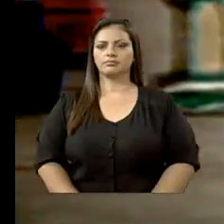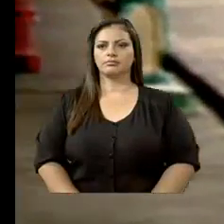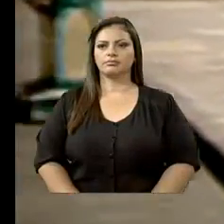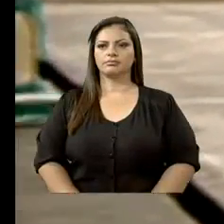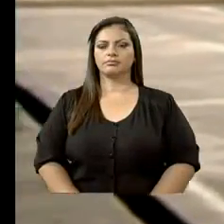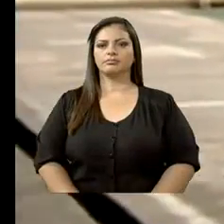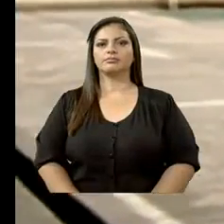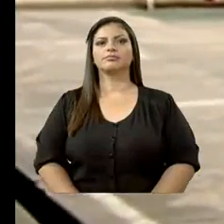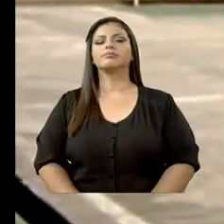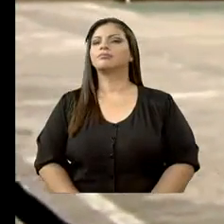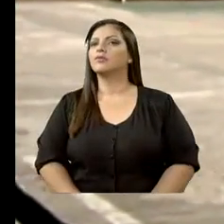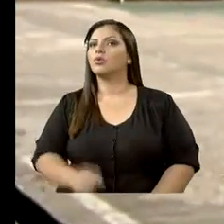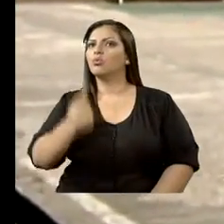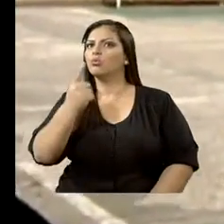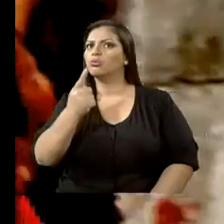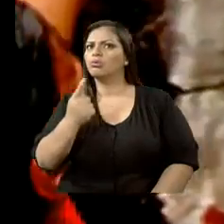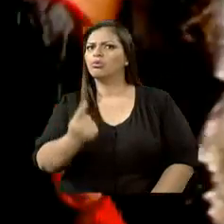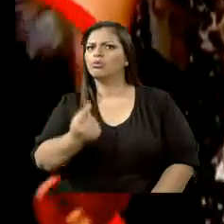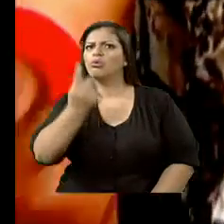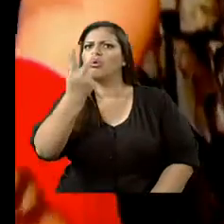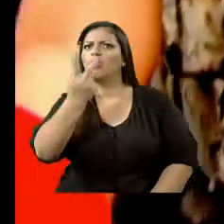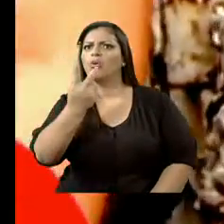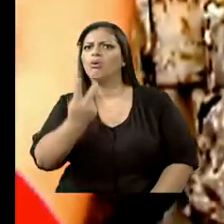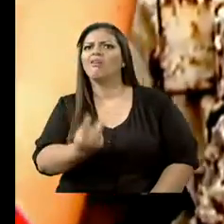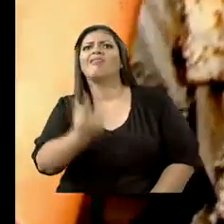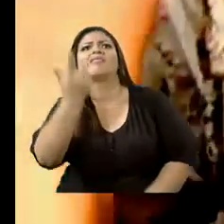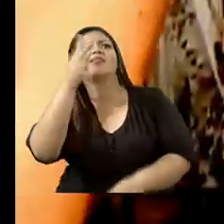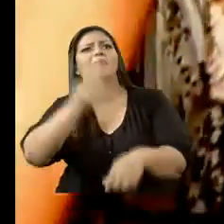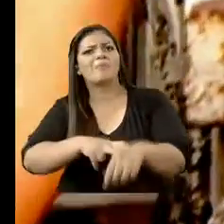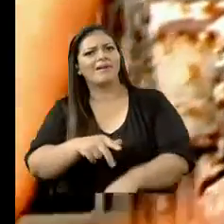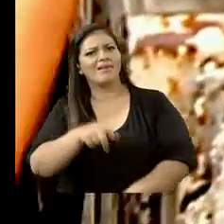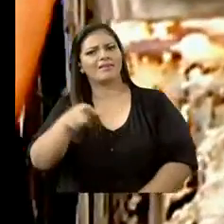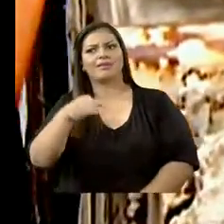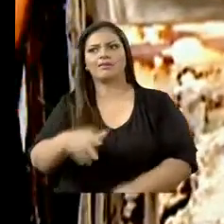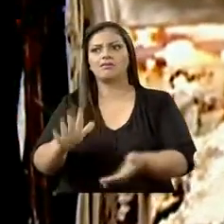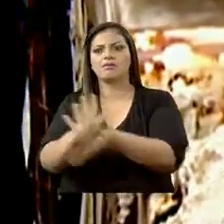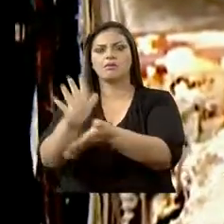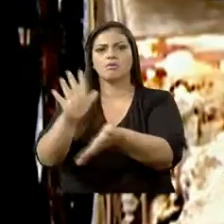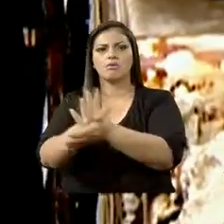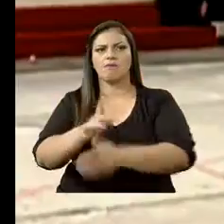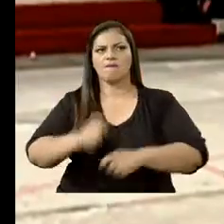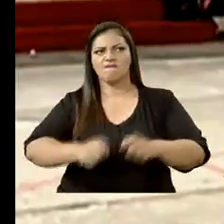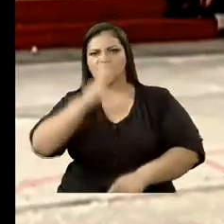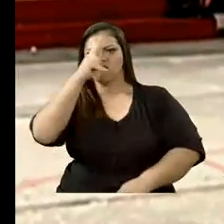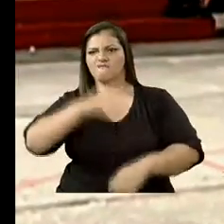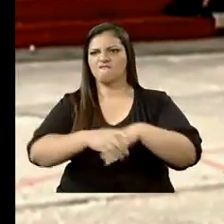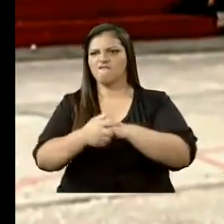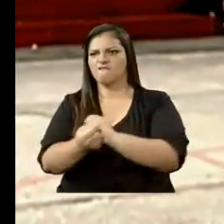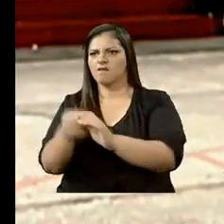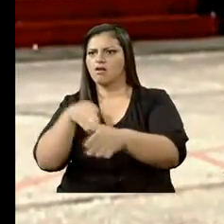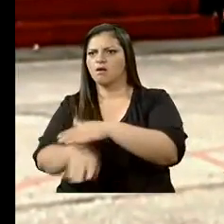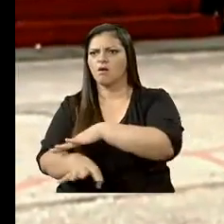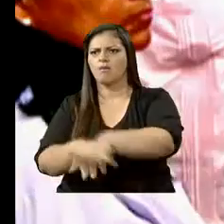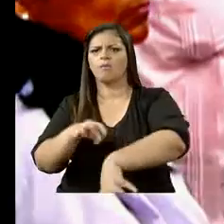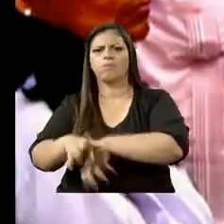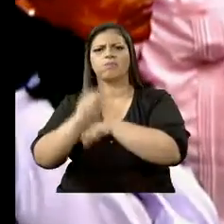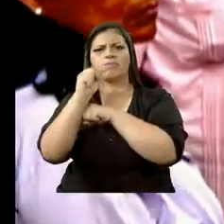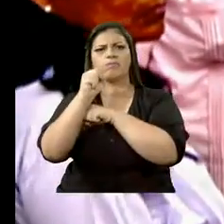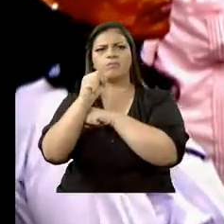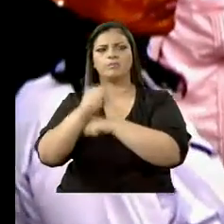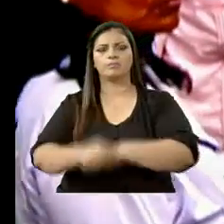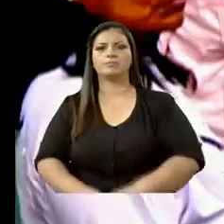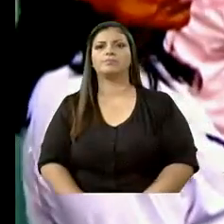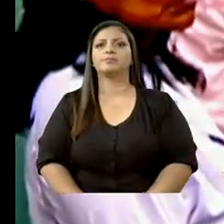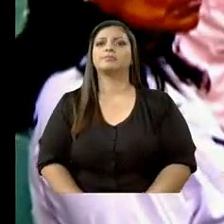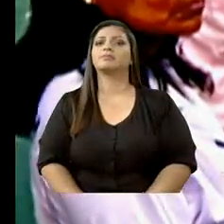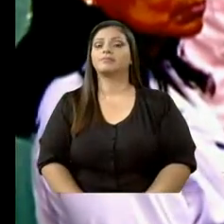No una, ni dos, sino tres veces esta escuela ha sido blanco de la delincuencia en las últimas semanas. Esto